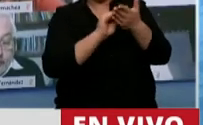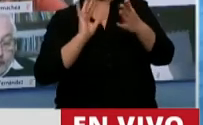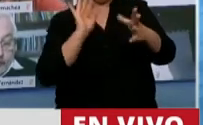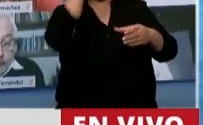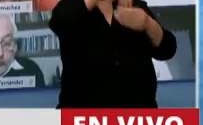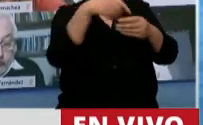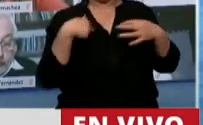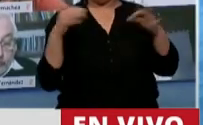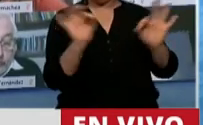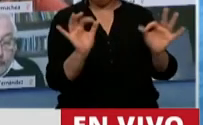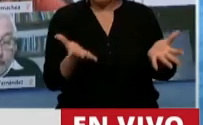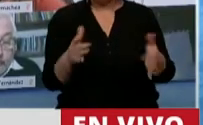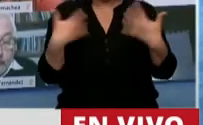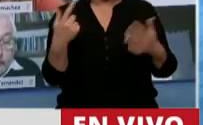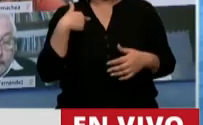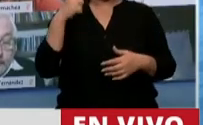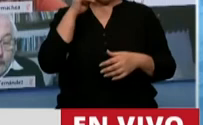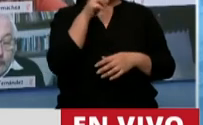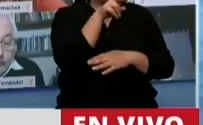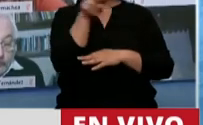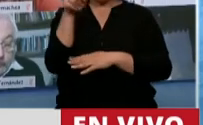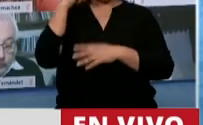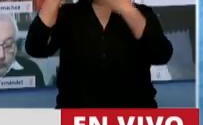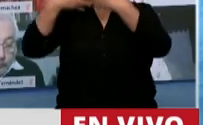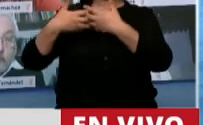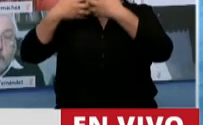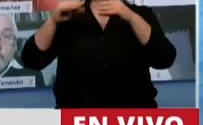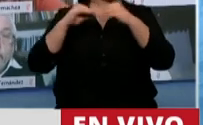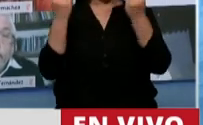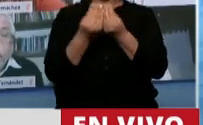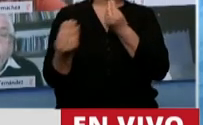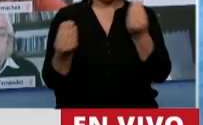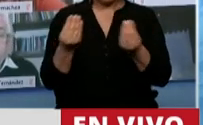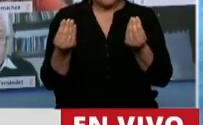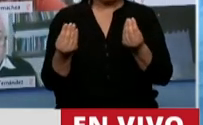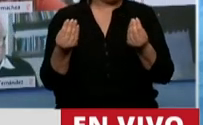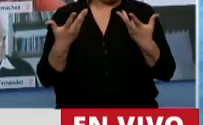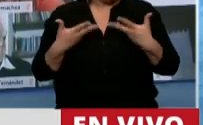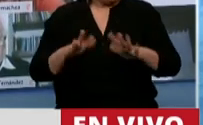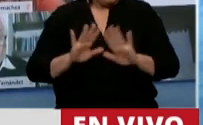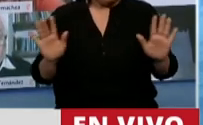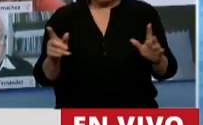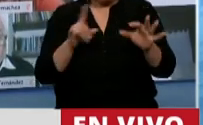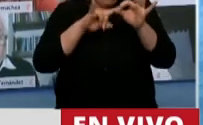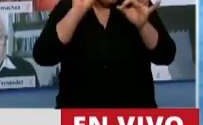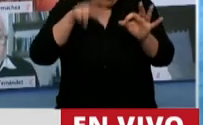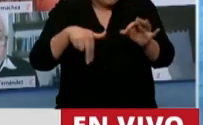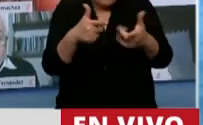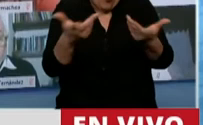Presidente, me lleva a una conclusión muy sencilla y que es que esta sesión no tiene quórum,